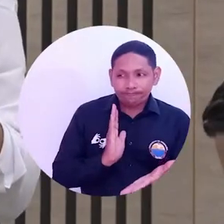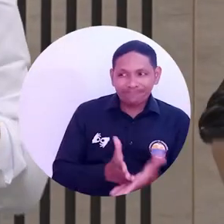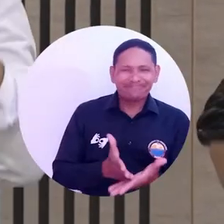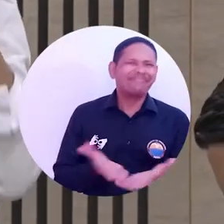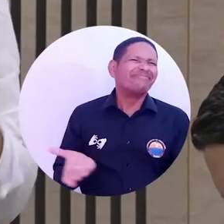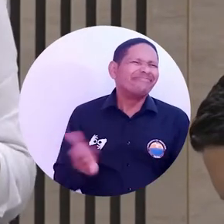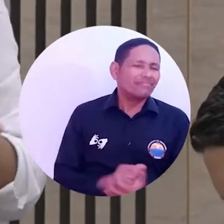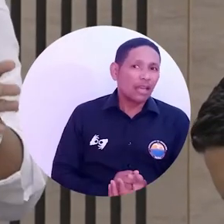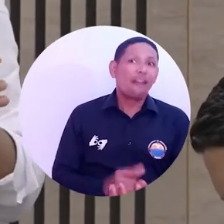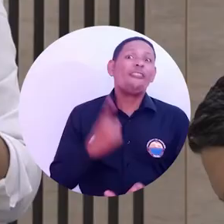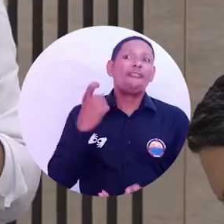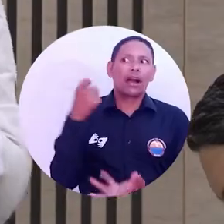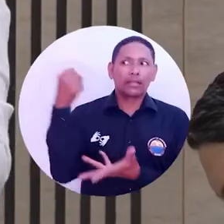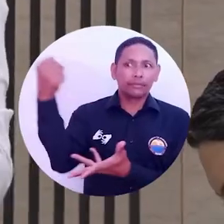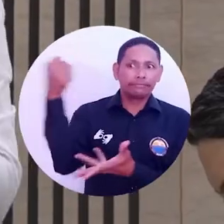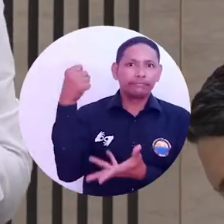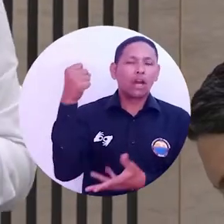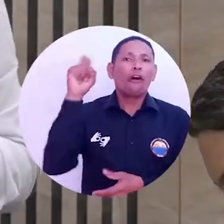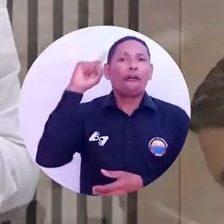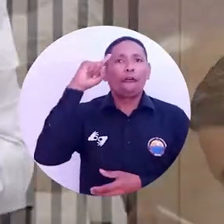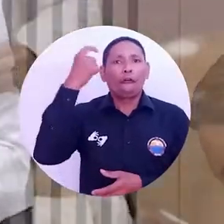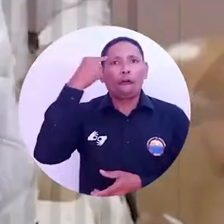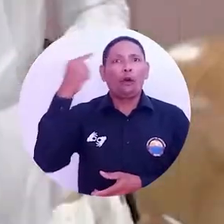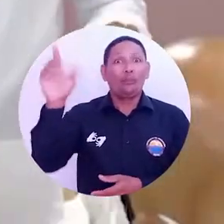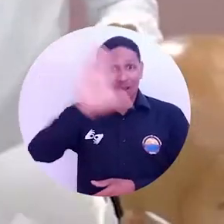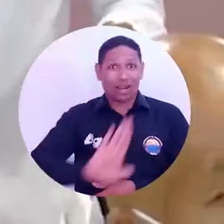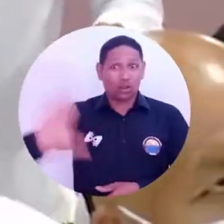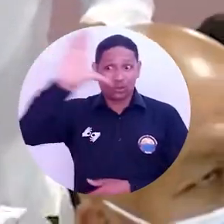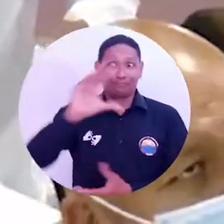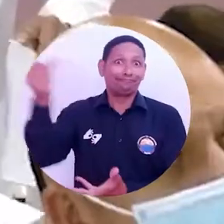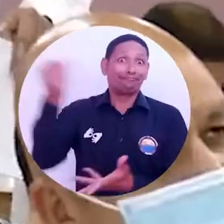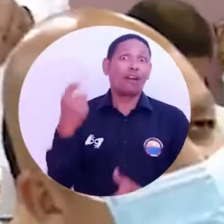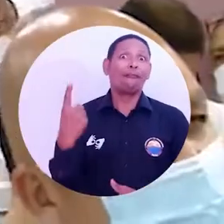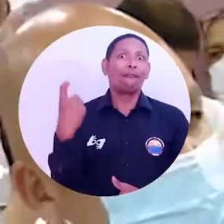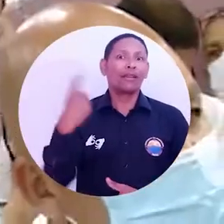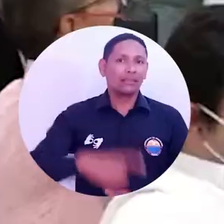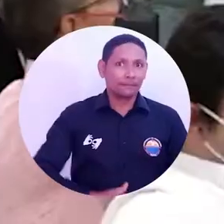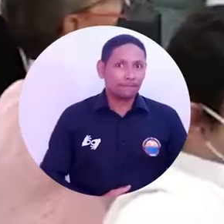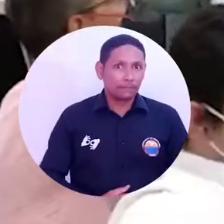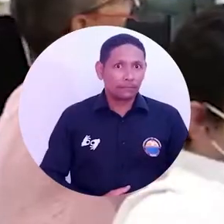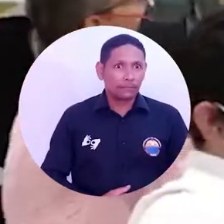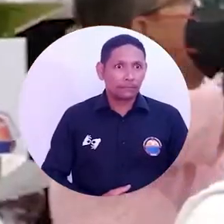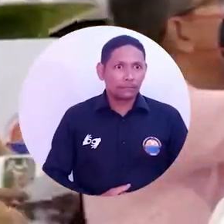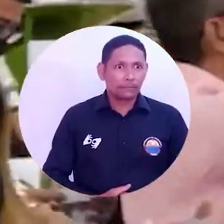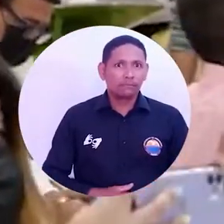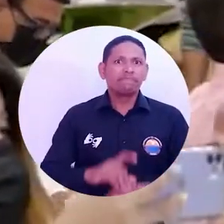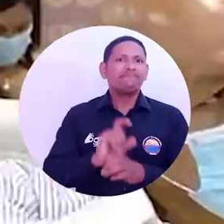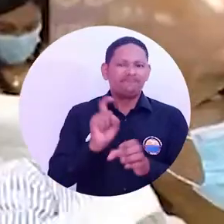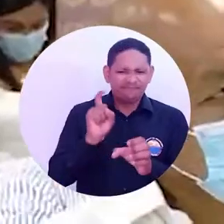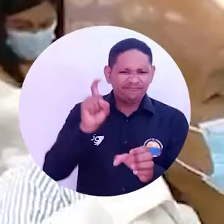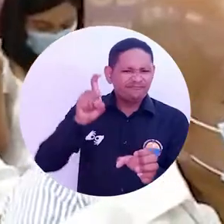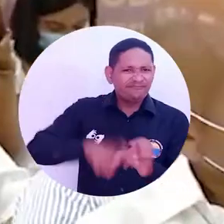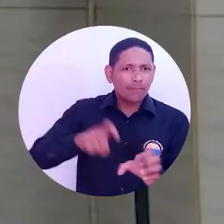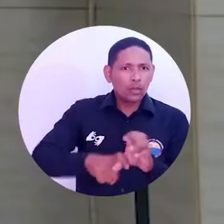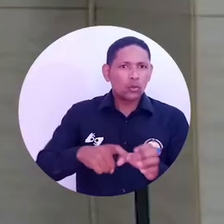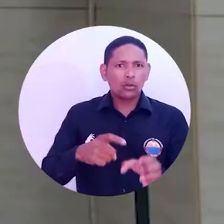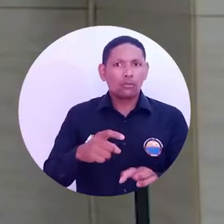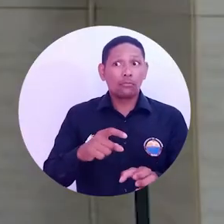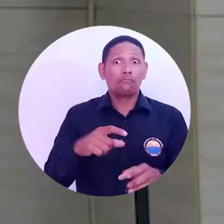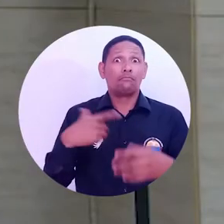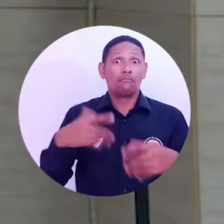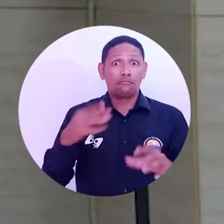recursos faltantes de parte de la administración departamental. El valor de la matrícula, hemos tenido aumento